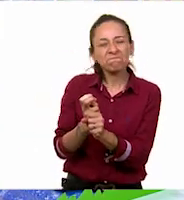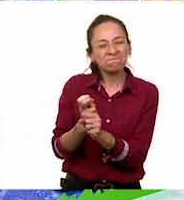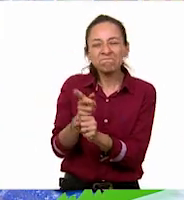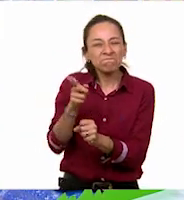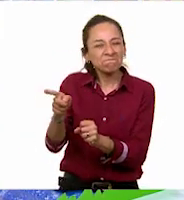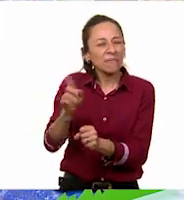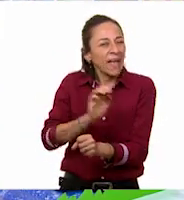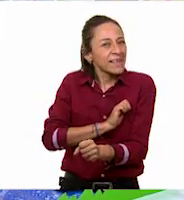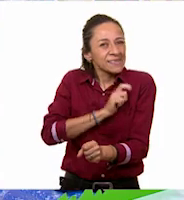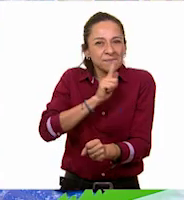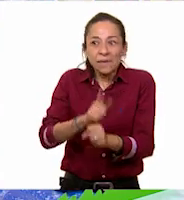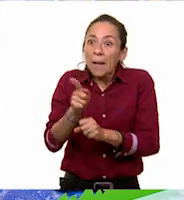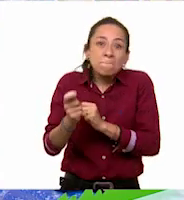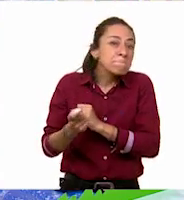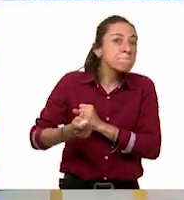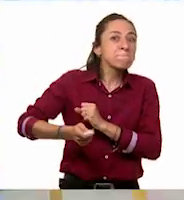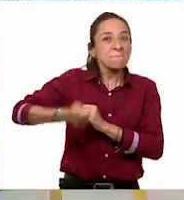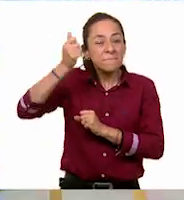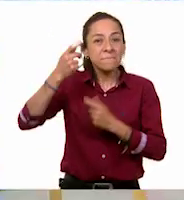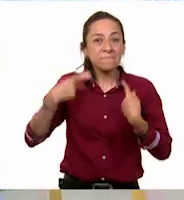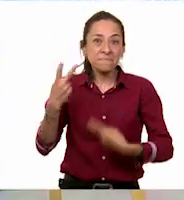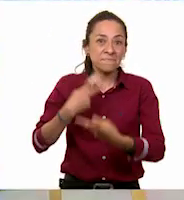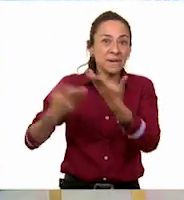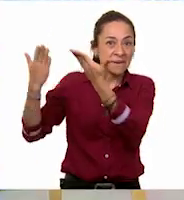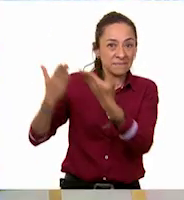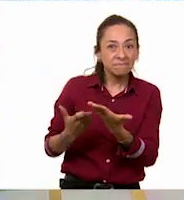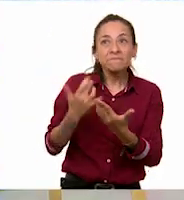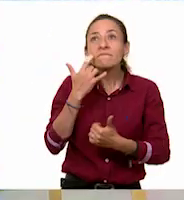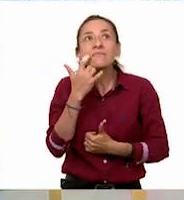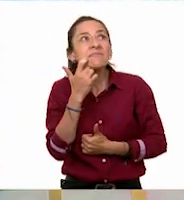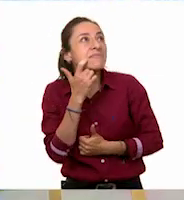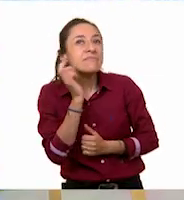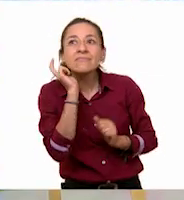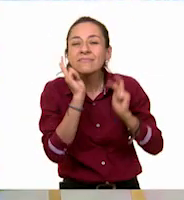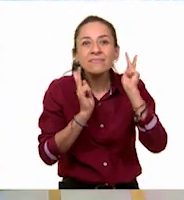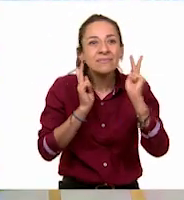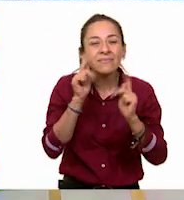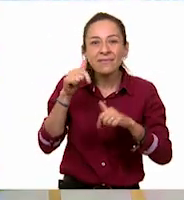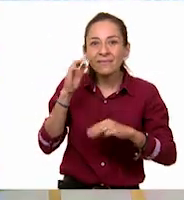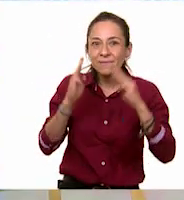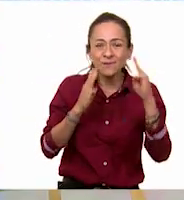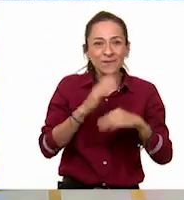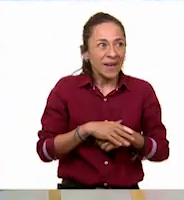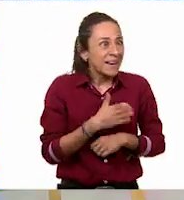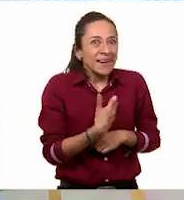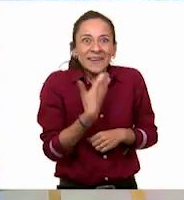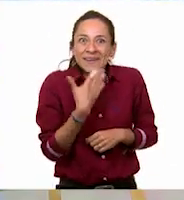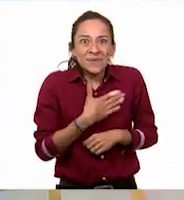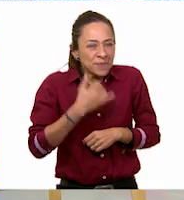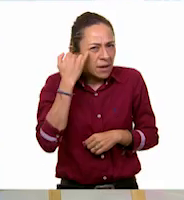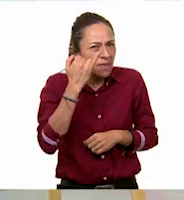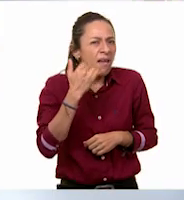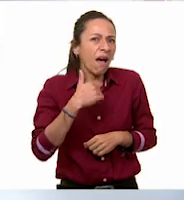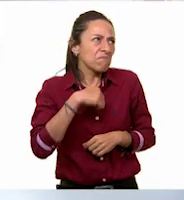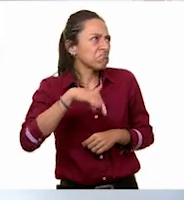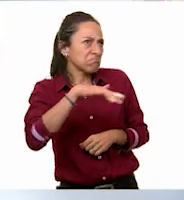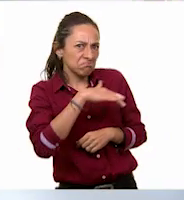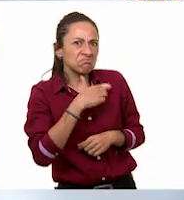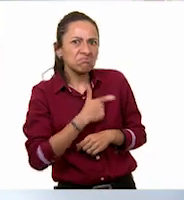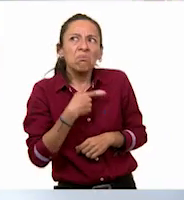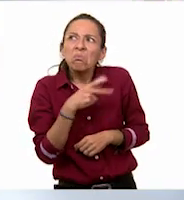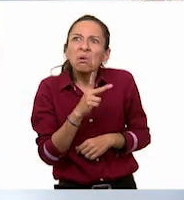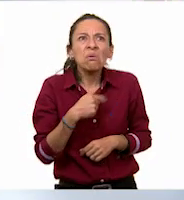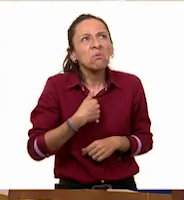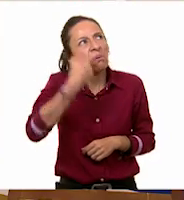en el museo. ¿Qué te parece, Pili? ¡Ay, encanta la idea! Justo yo me iba a preguntar, así bueno, ahí está el museo, pero ¿quién lo va a ver? Bueno, ¿qué les parece si